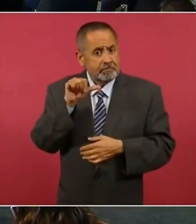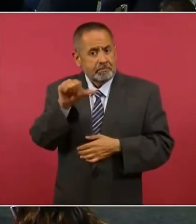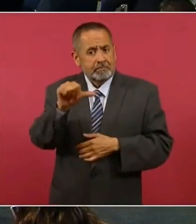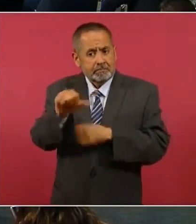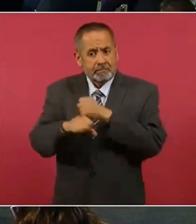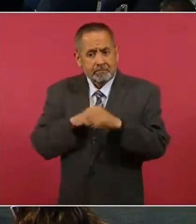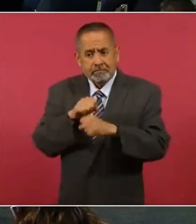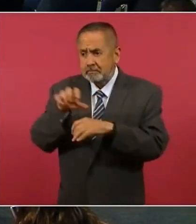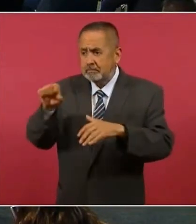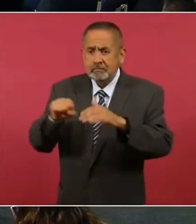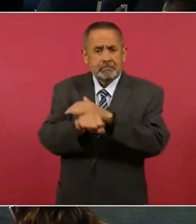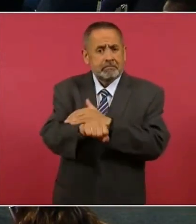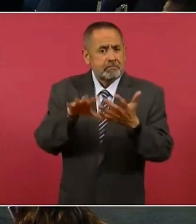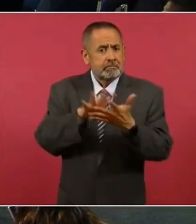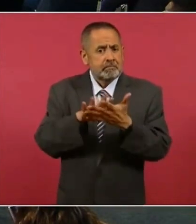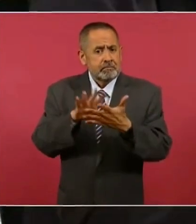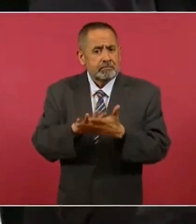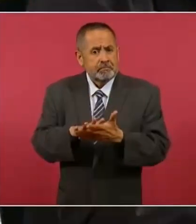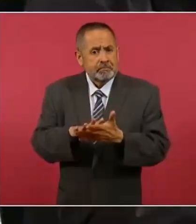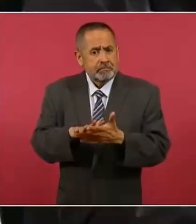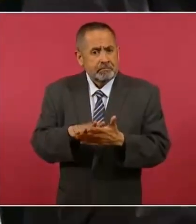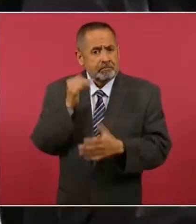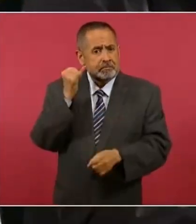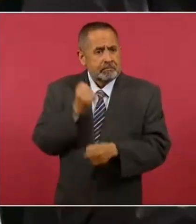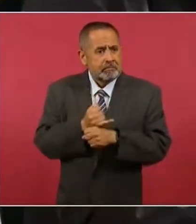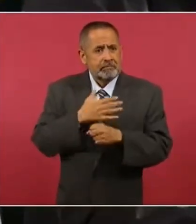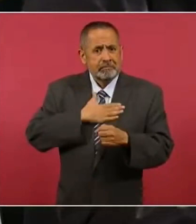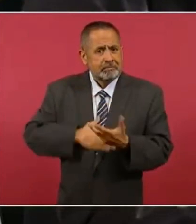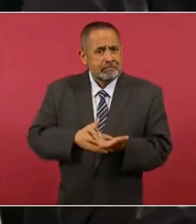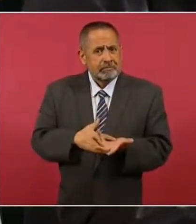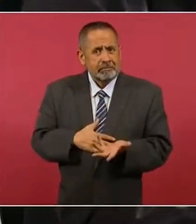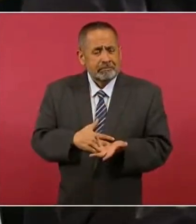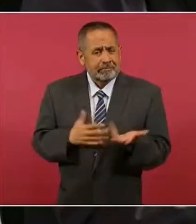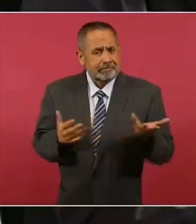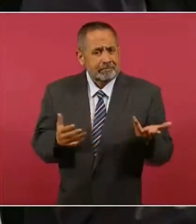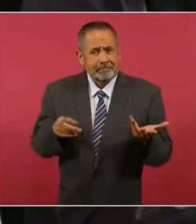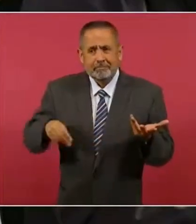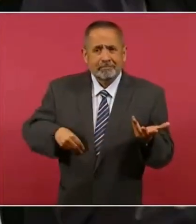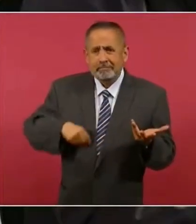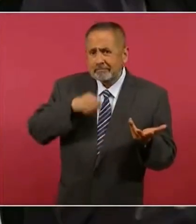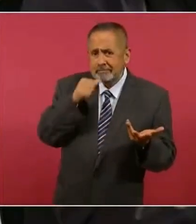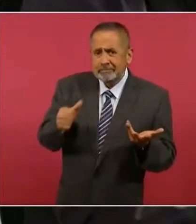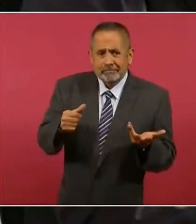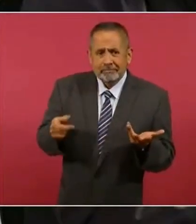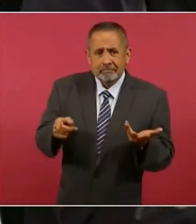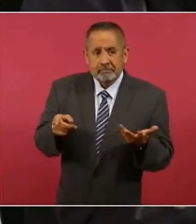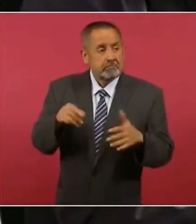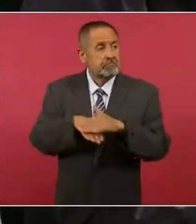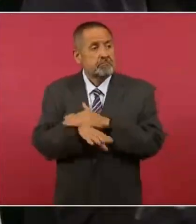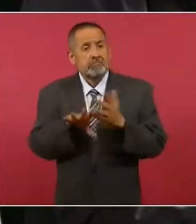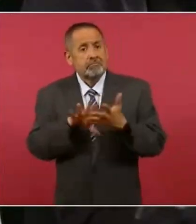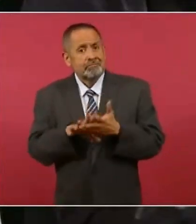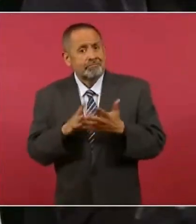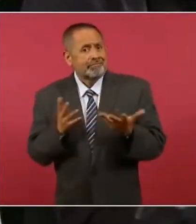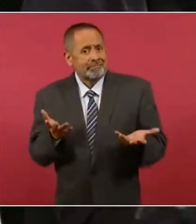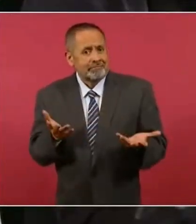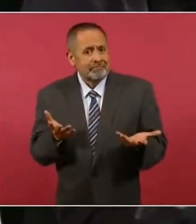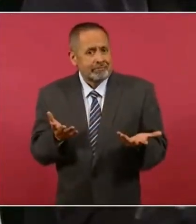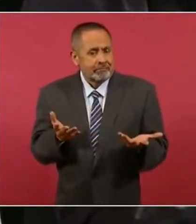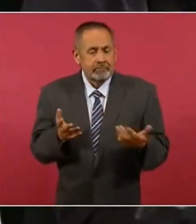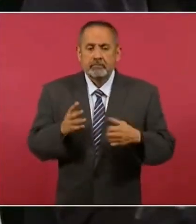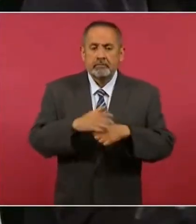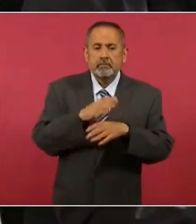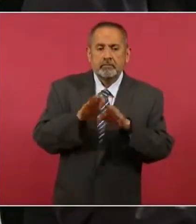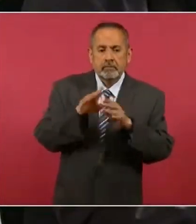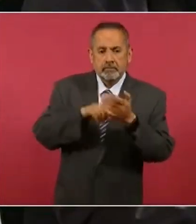presos de manera injusta y también cómo se está planteando o cómo